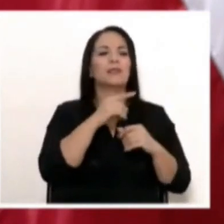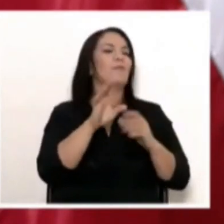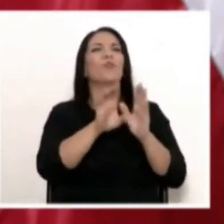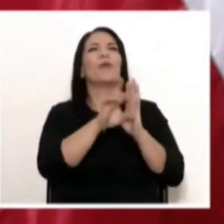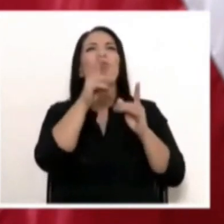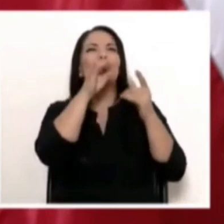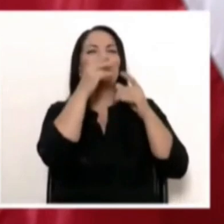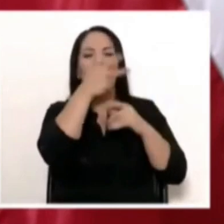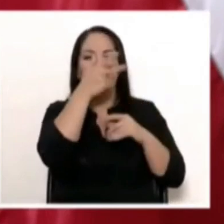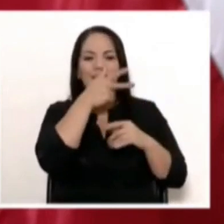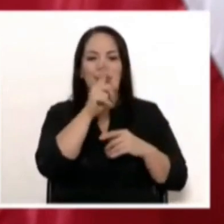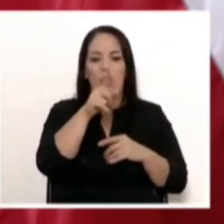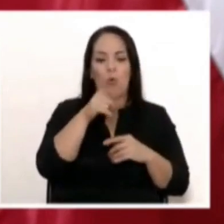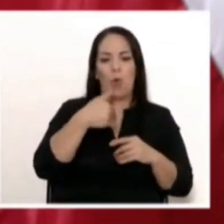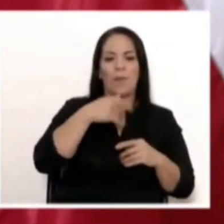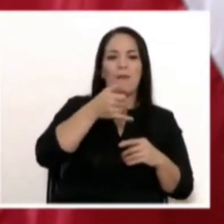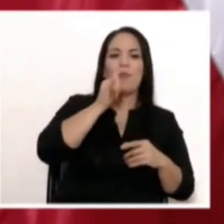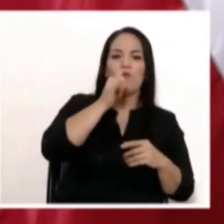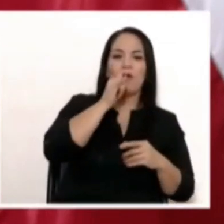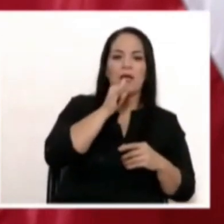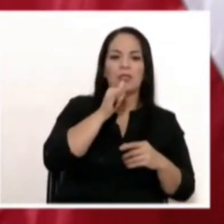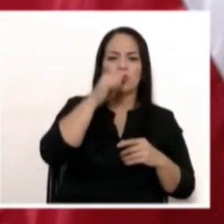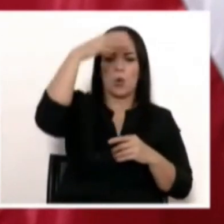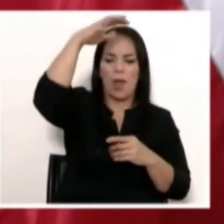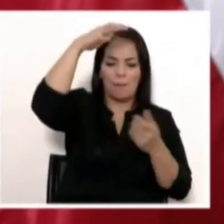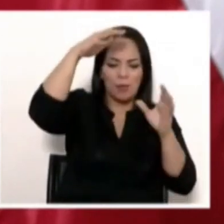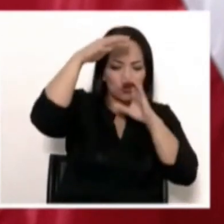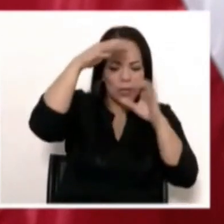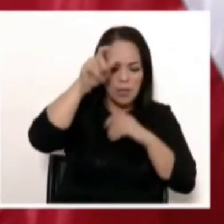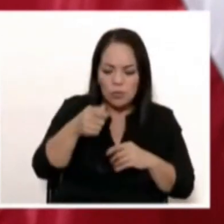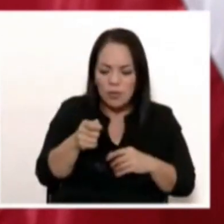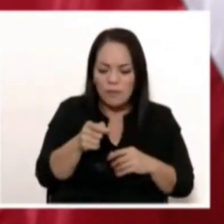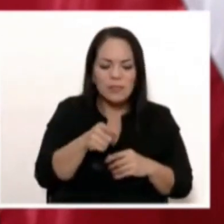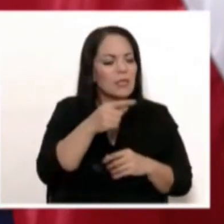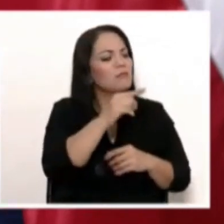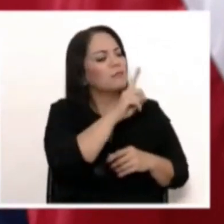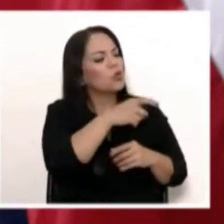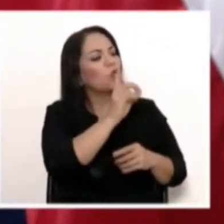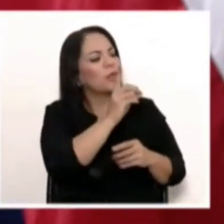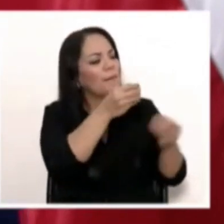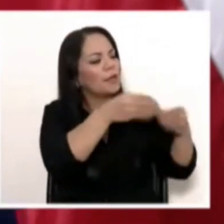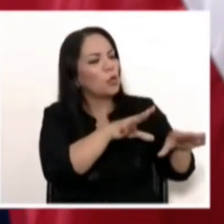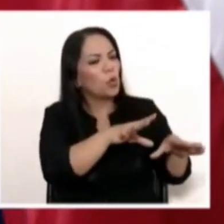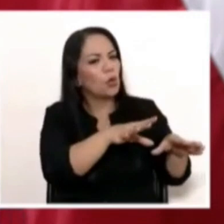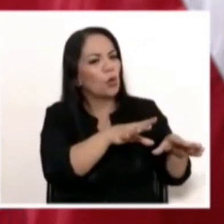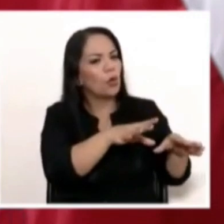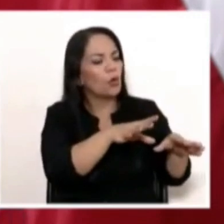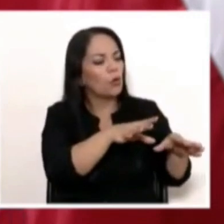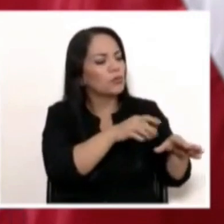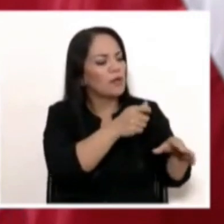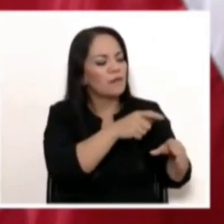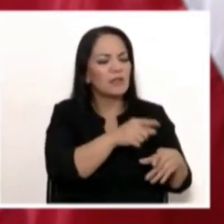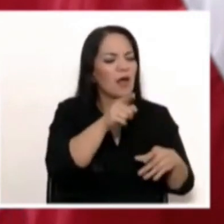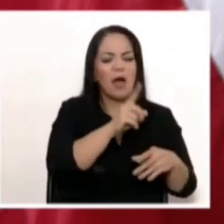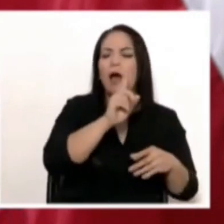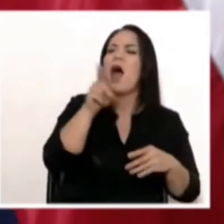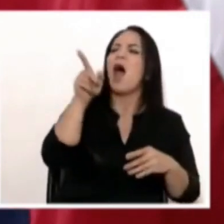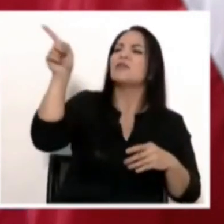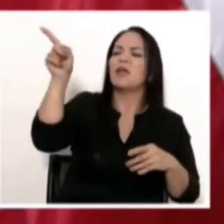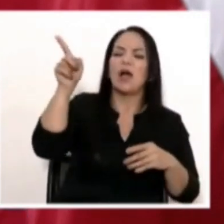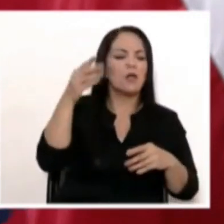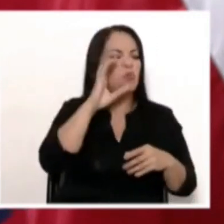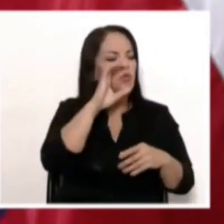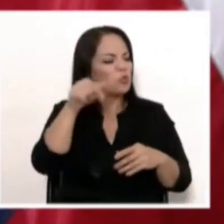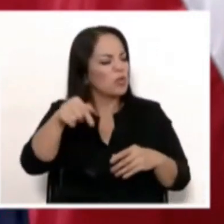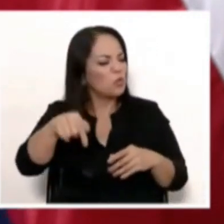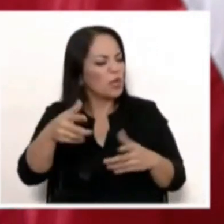las llaves del carro abajo de una lámpara. Y le dicen, señor, ¿dónde perdió las llaves? Ah, no, allá. ¿Y por qué las busca aquí? Ah, aquí